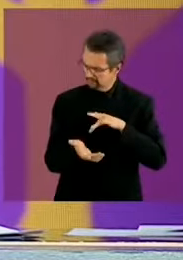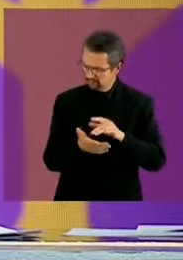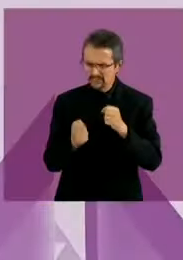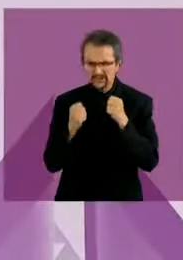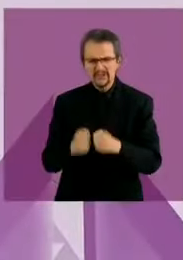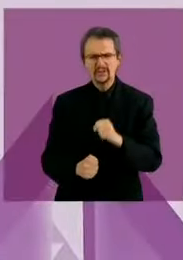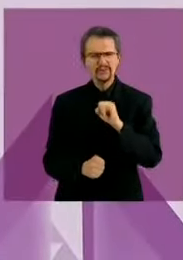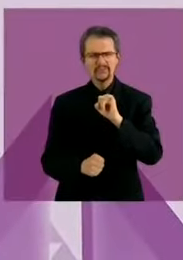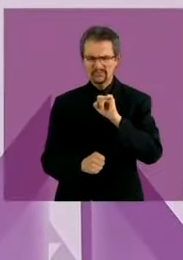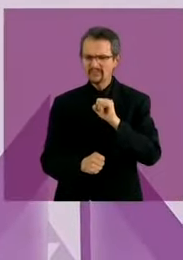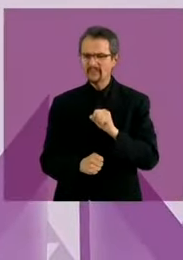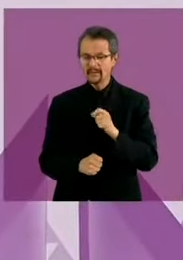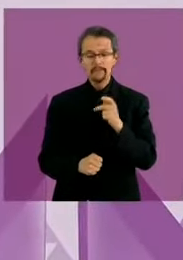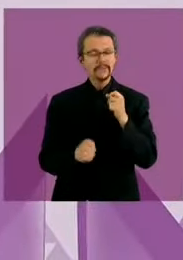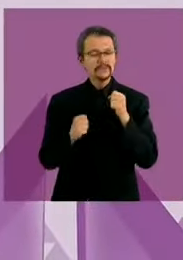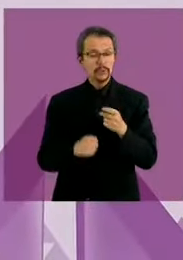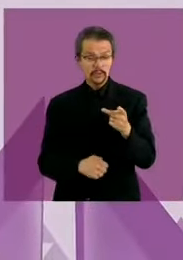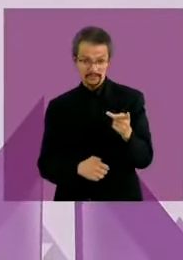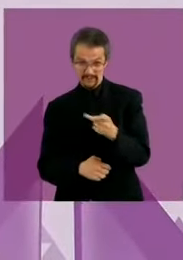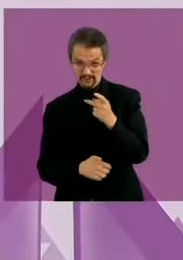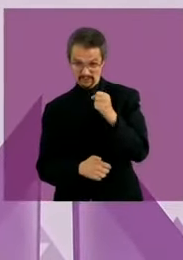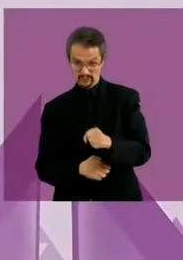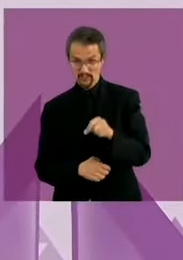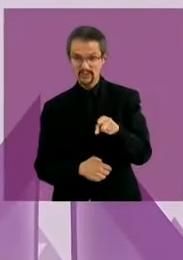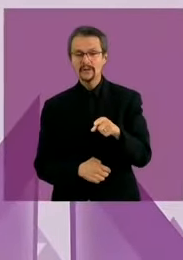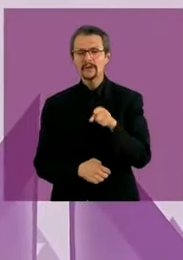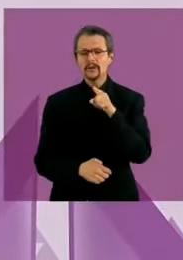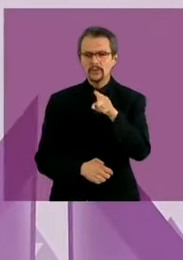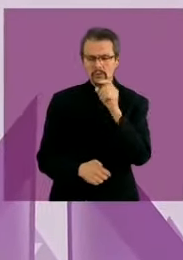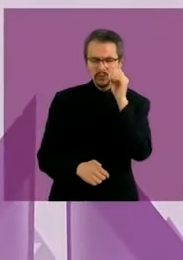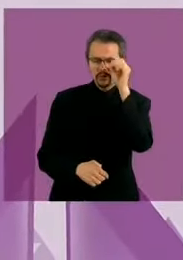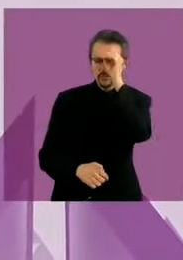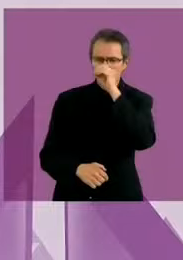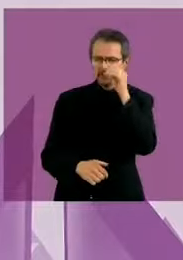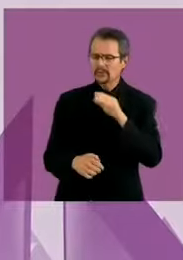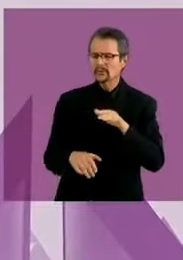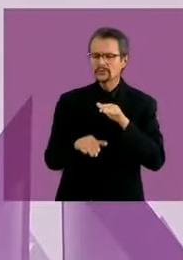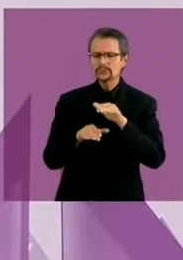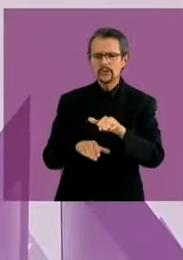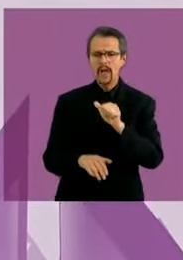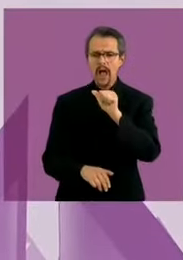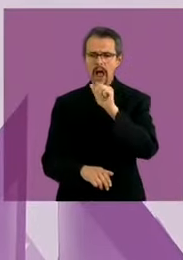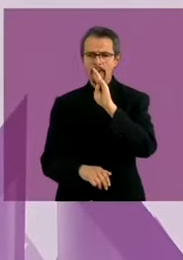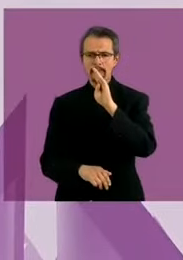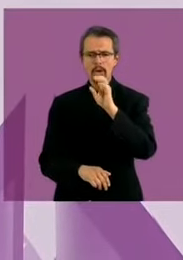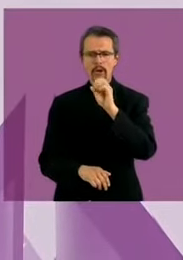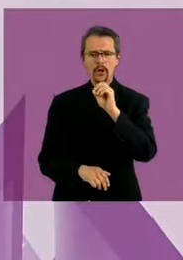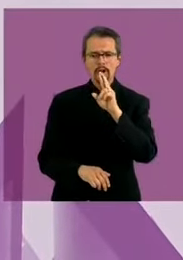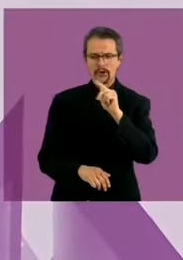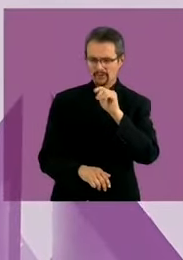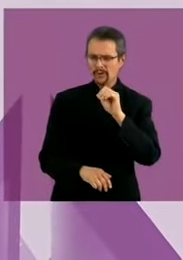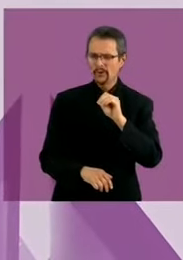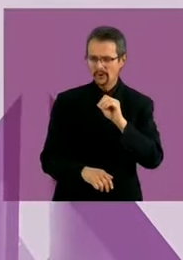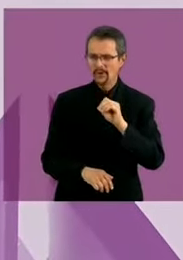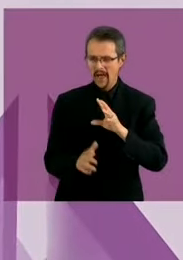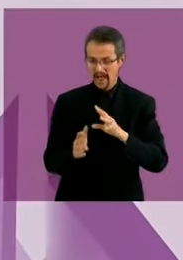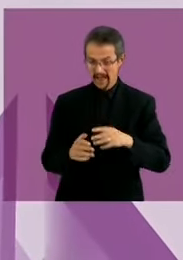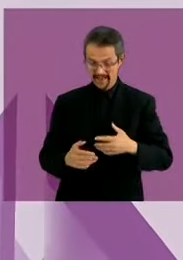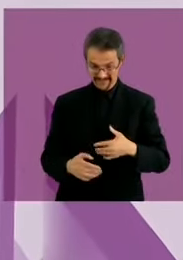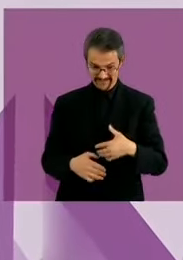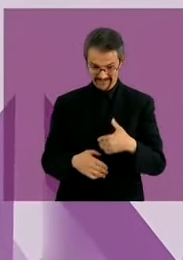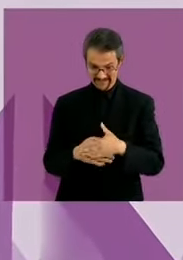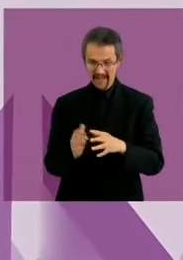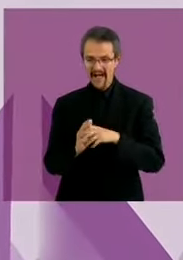posición sobre la legalización y acceso seguro al aborto qué acciones tomaría su gobierno para proteger los derechos